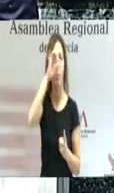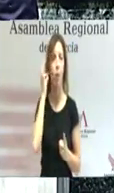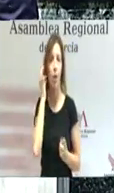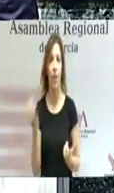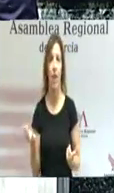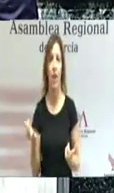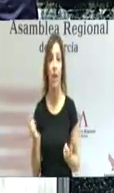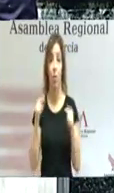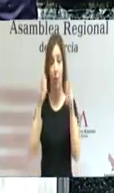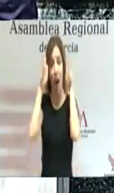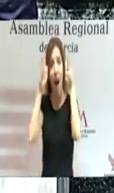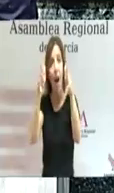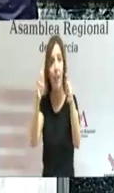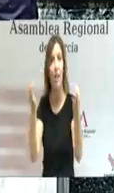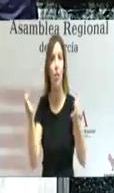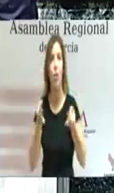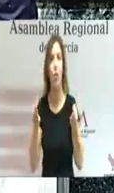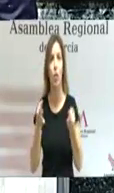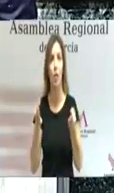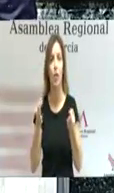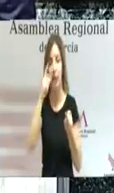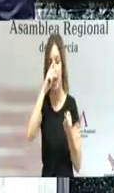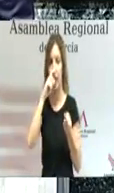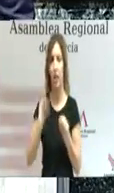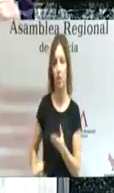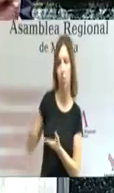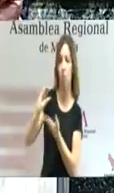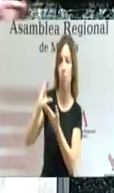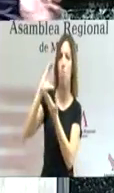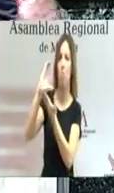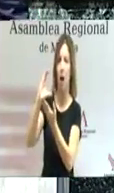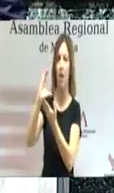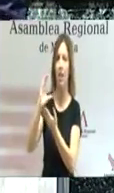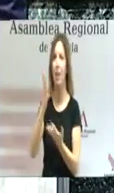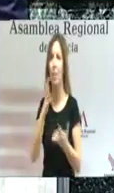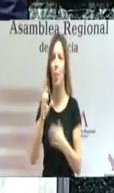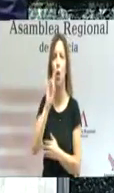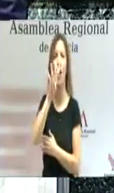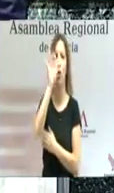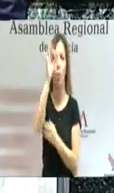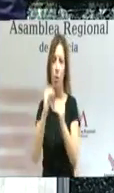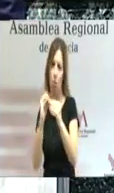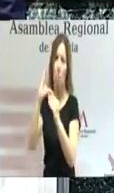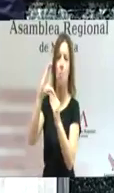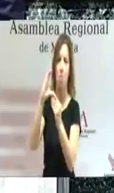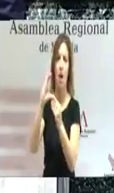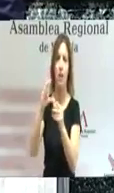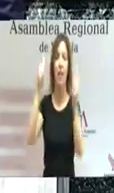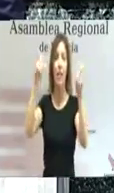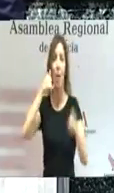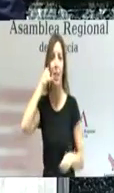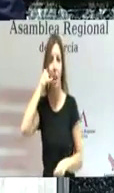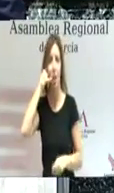para cuya atención hemos incrementado este año el presupuesto en un casi 14% en la atención telefónica